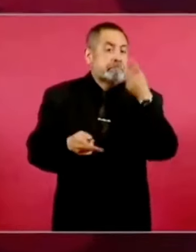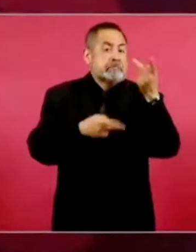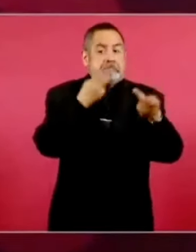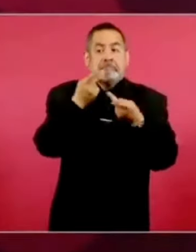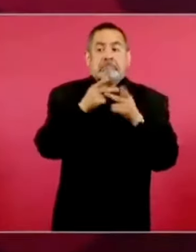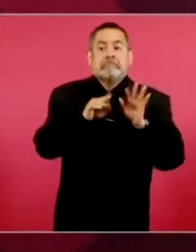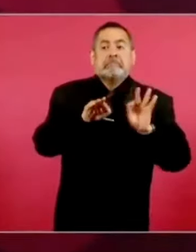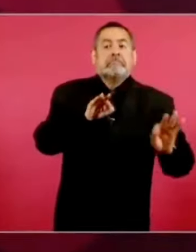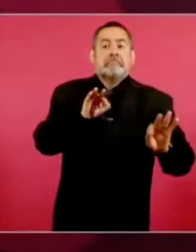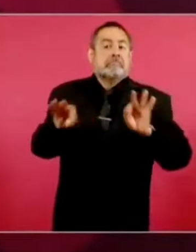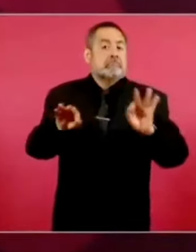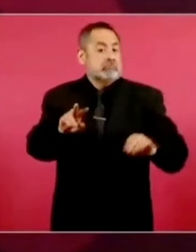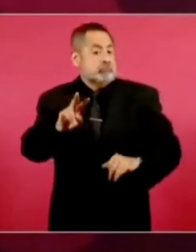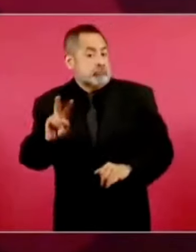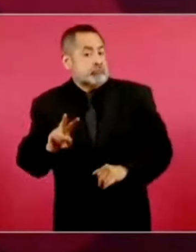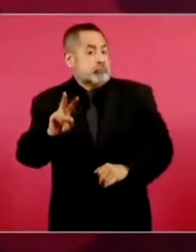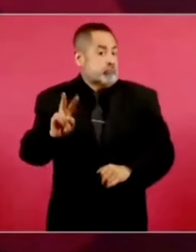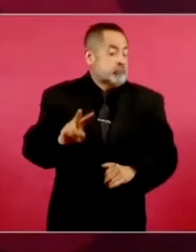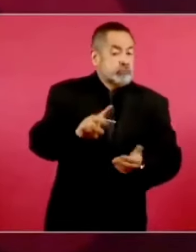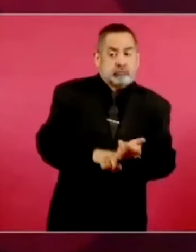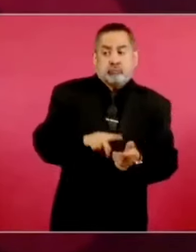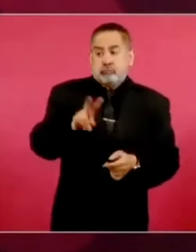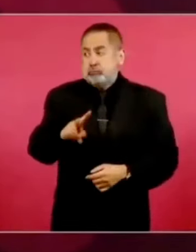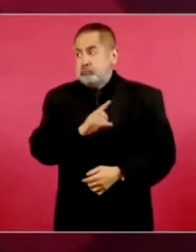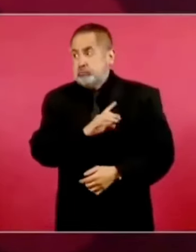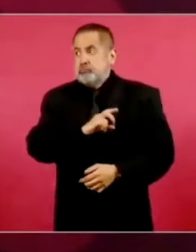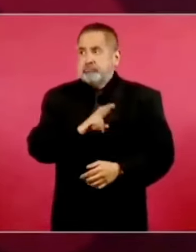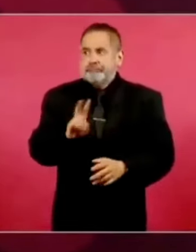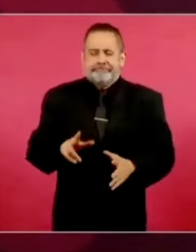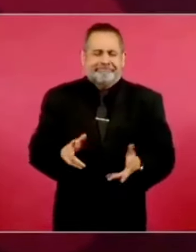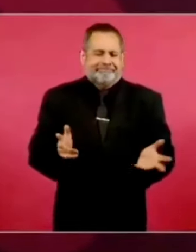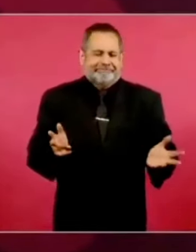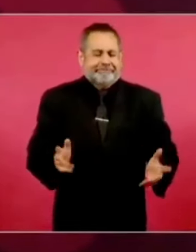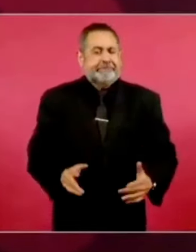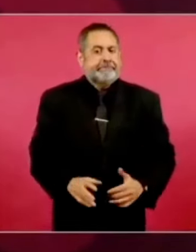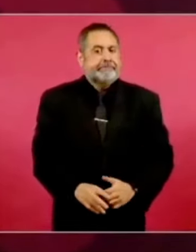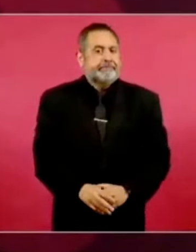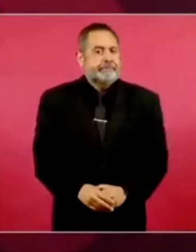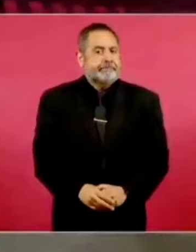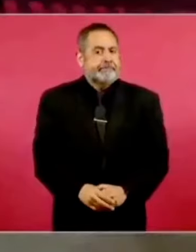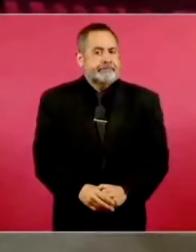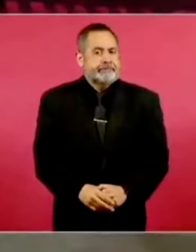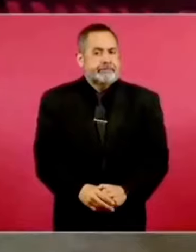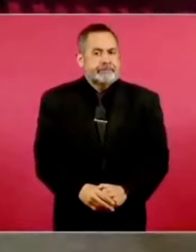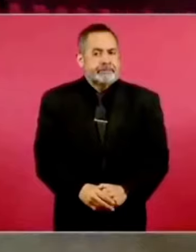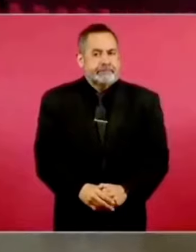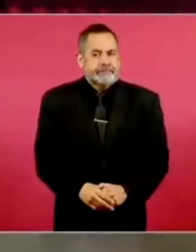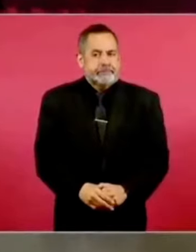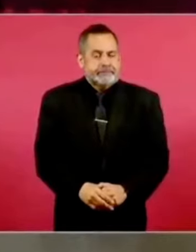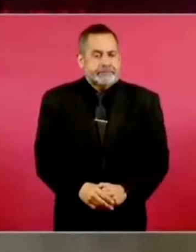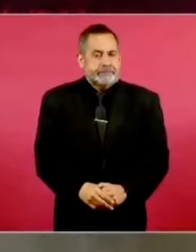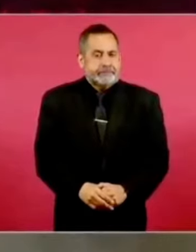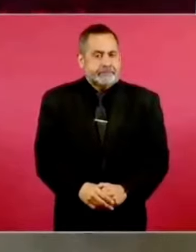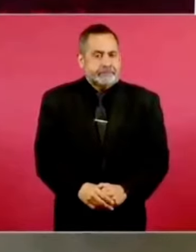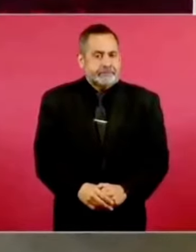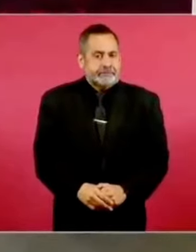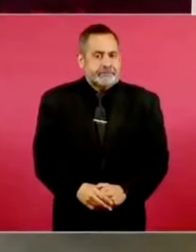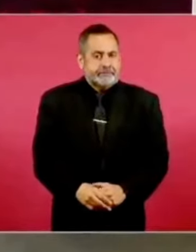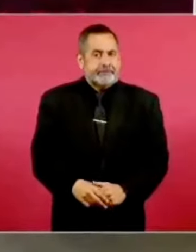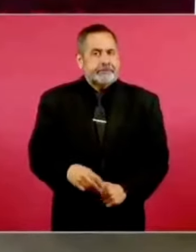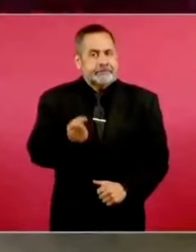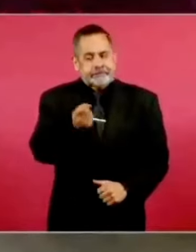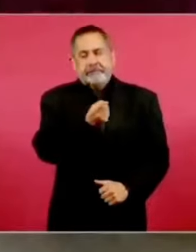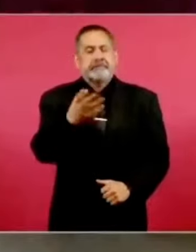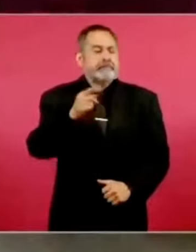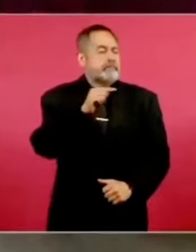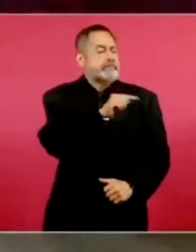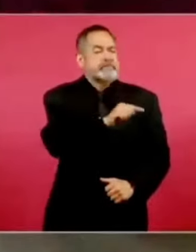participantes